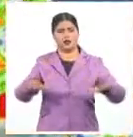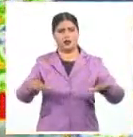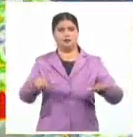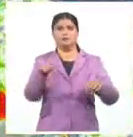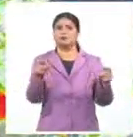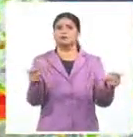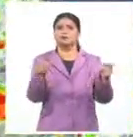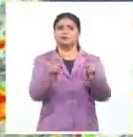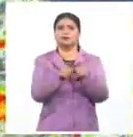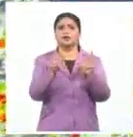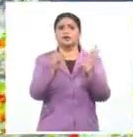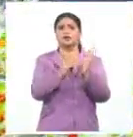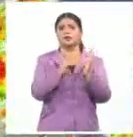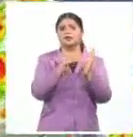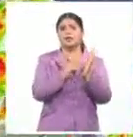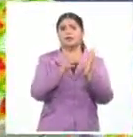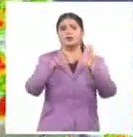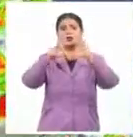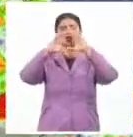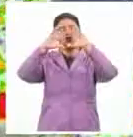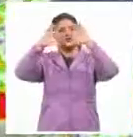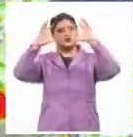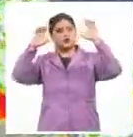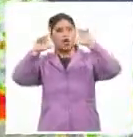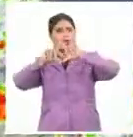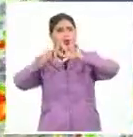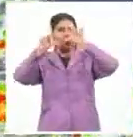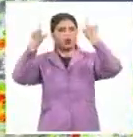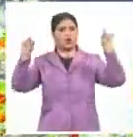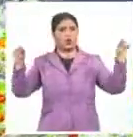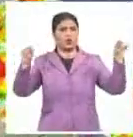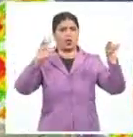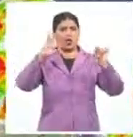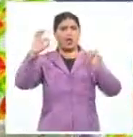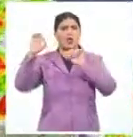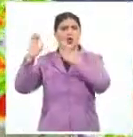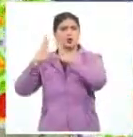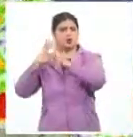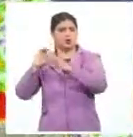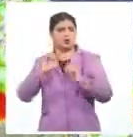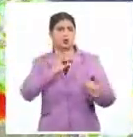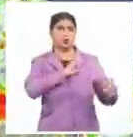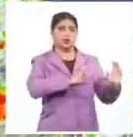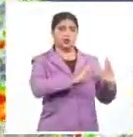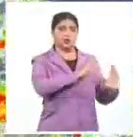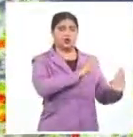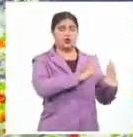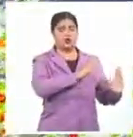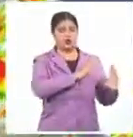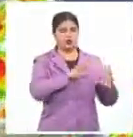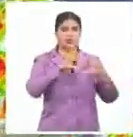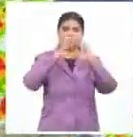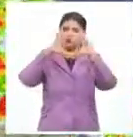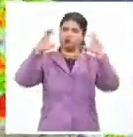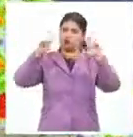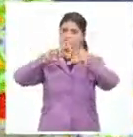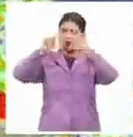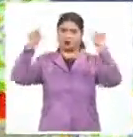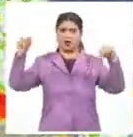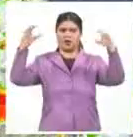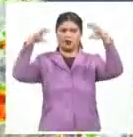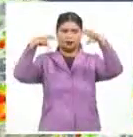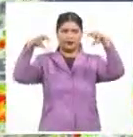amigos la tarde con nublados y lluvias en el occidente y el oriente ya en la noche pudieran generalizarse más bien hacia el oriente